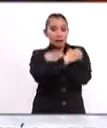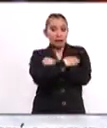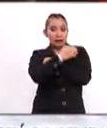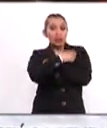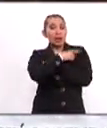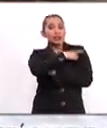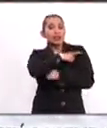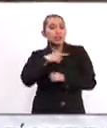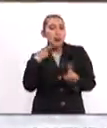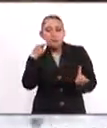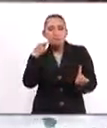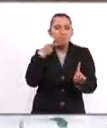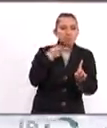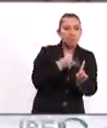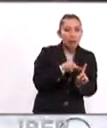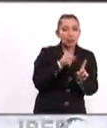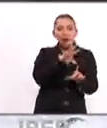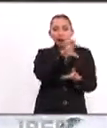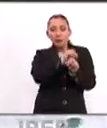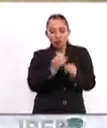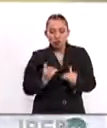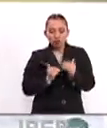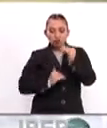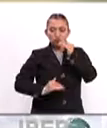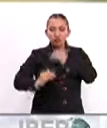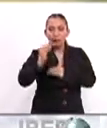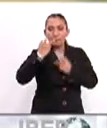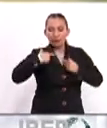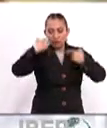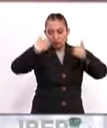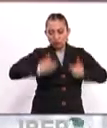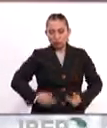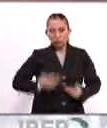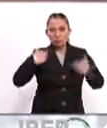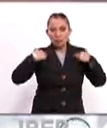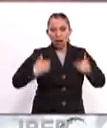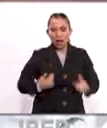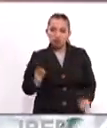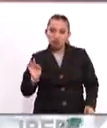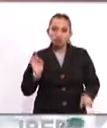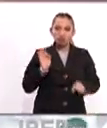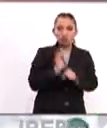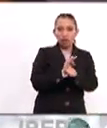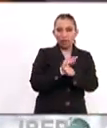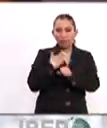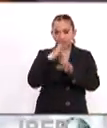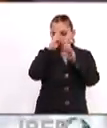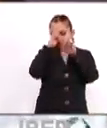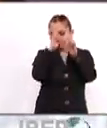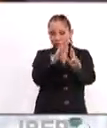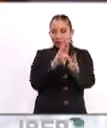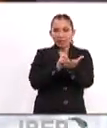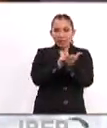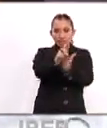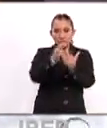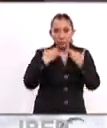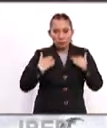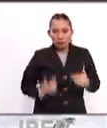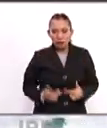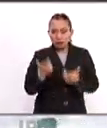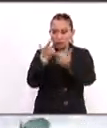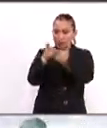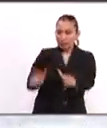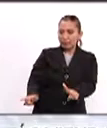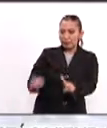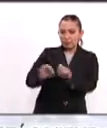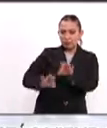educación tendrá por objeto el pleno desarrollo de la personalidad humana y el fortalecimiento del respeto a los derechos humanos y a las